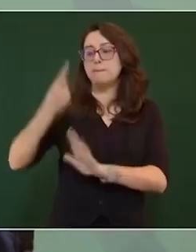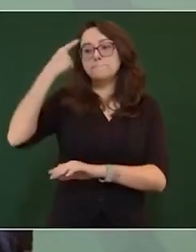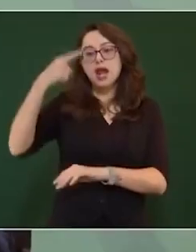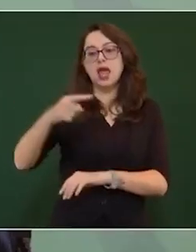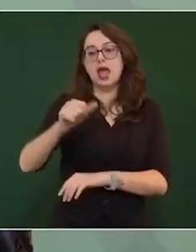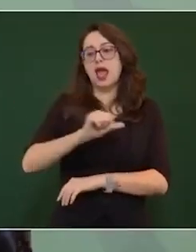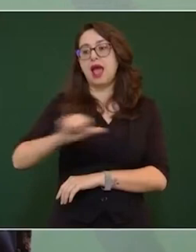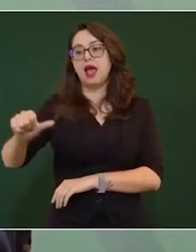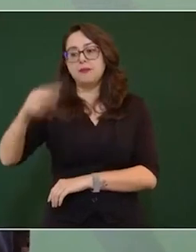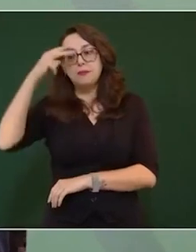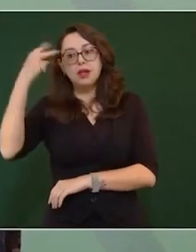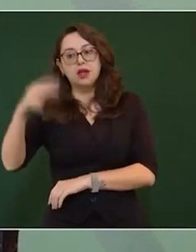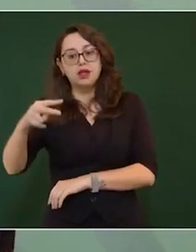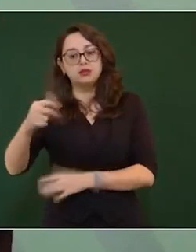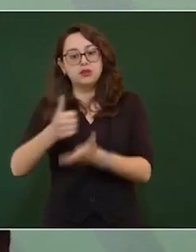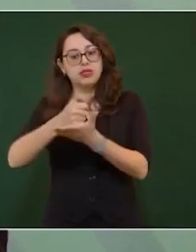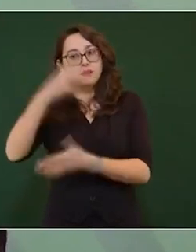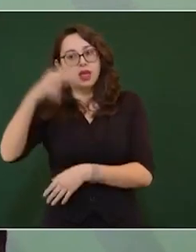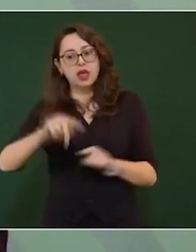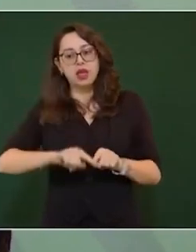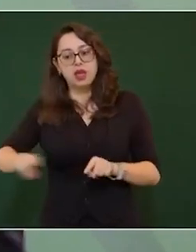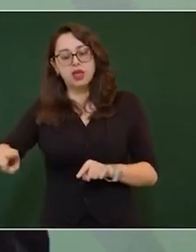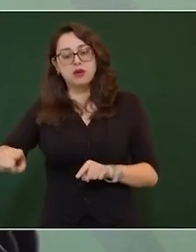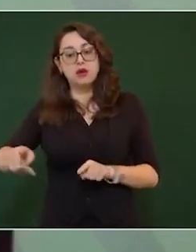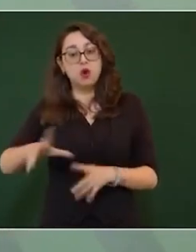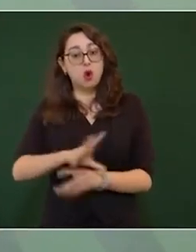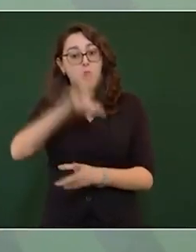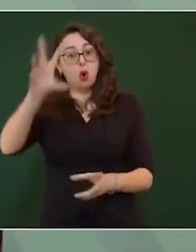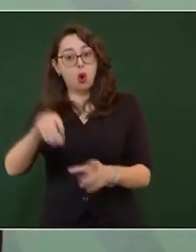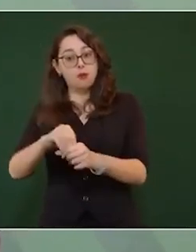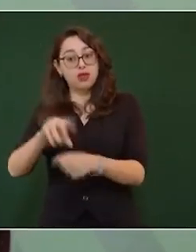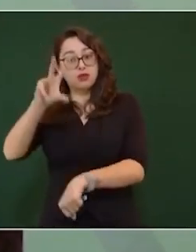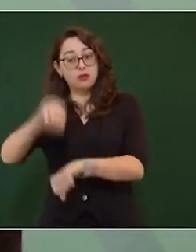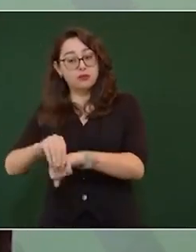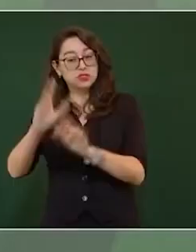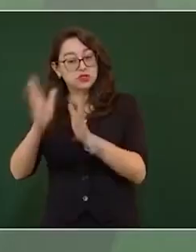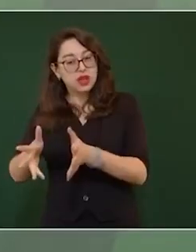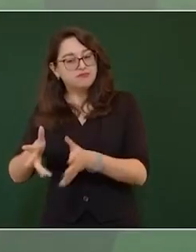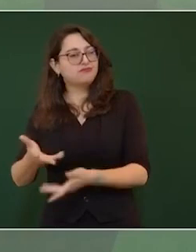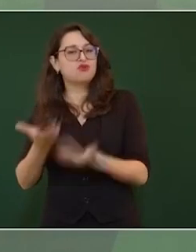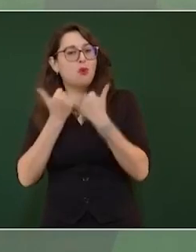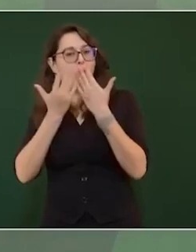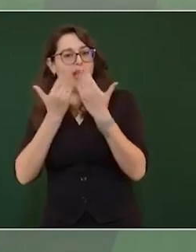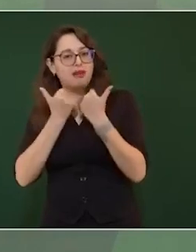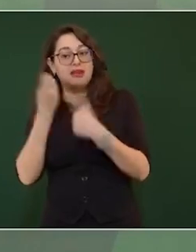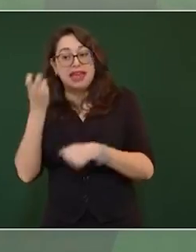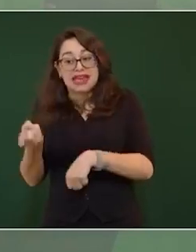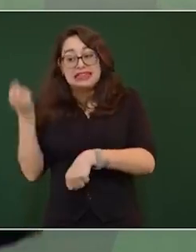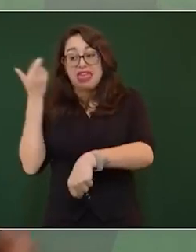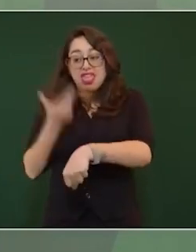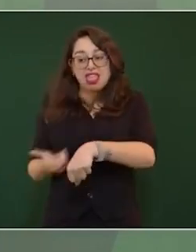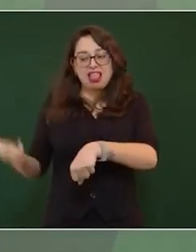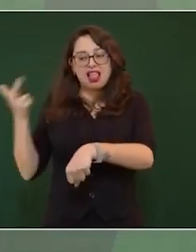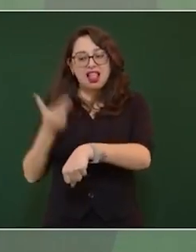Por eso es muy importante utilizar el derecho de vía de los trenes de carga, porque